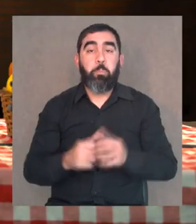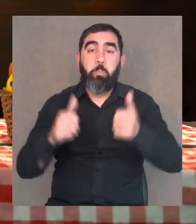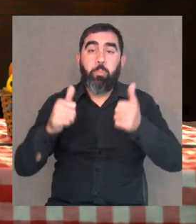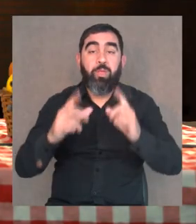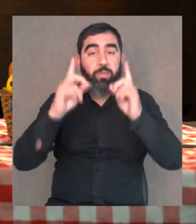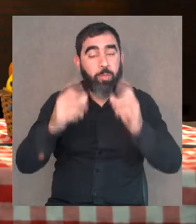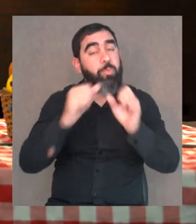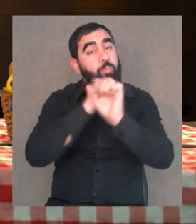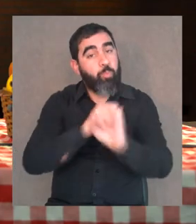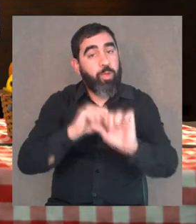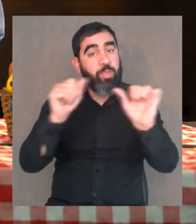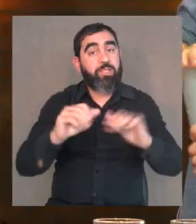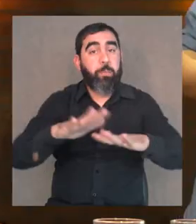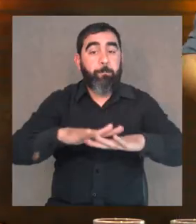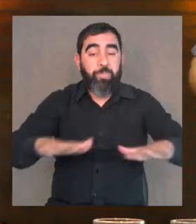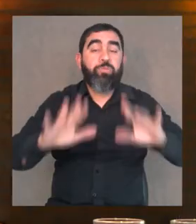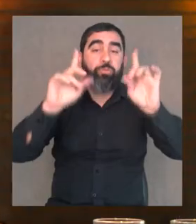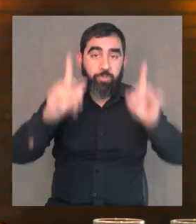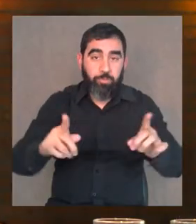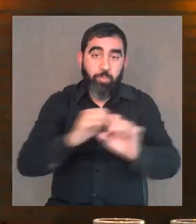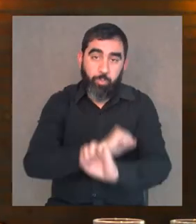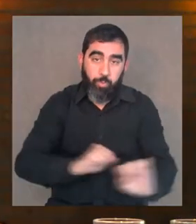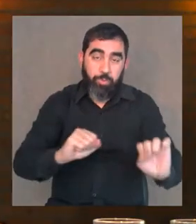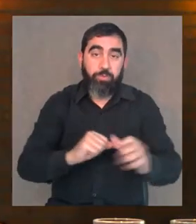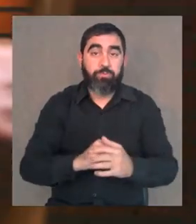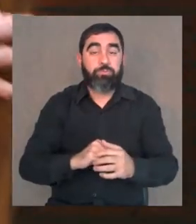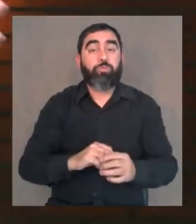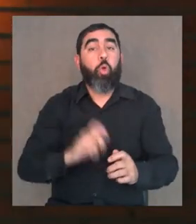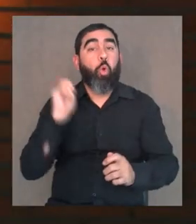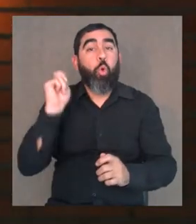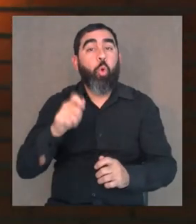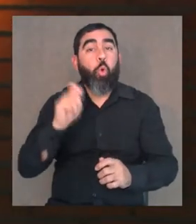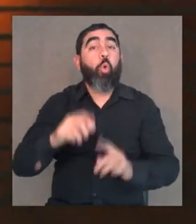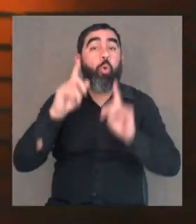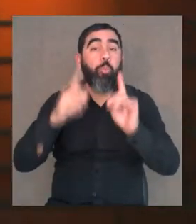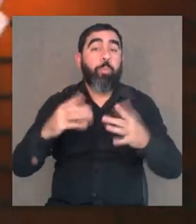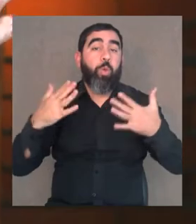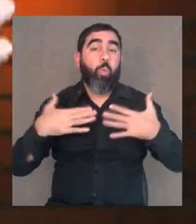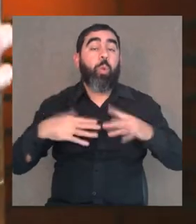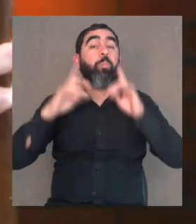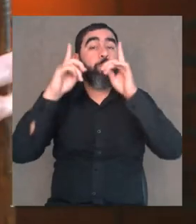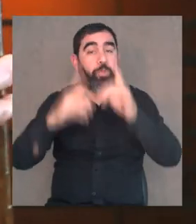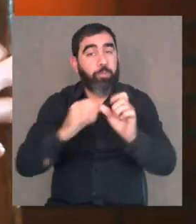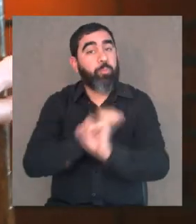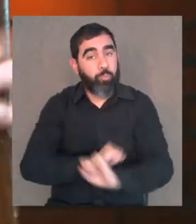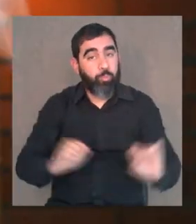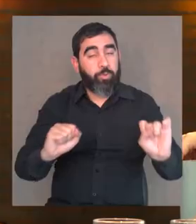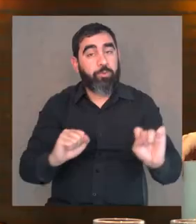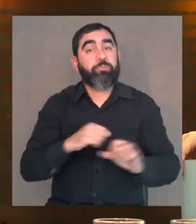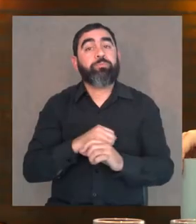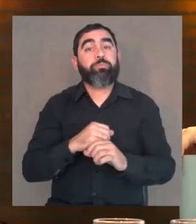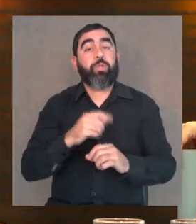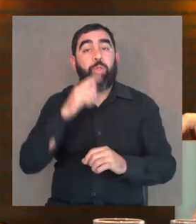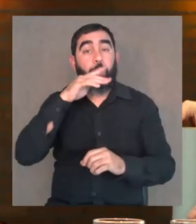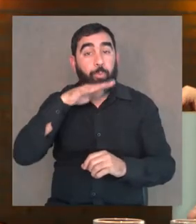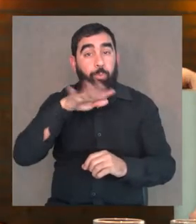Bien, también podemos tocar en el piso y golpeando el cuerpo del tubo y